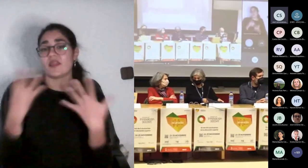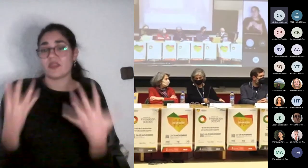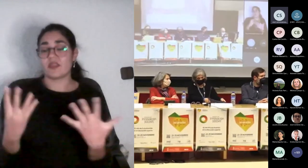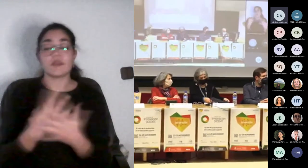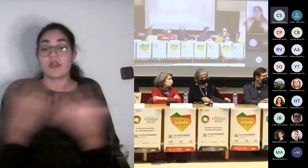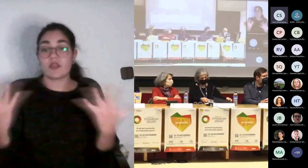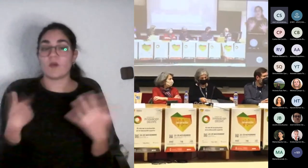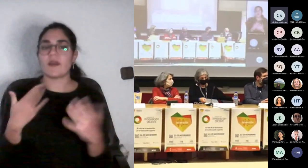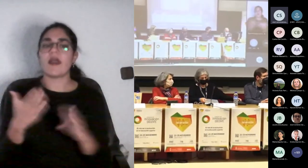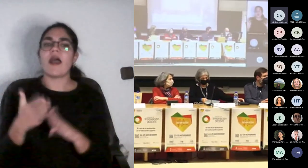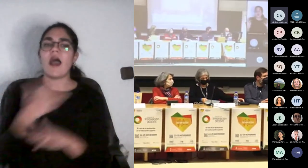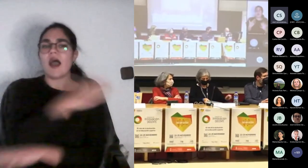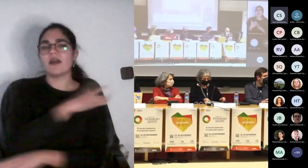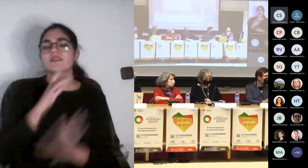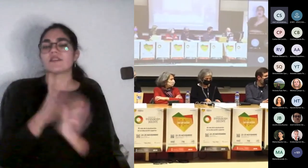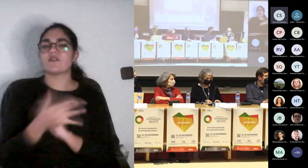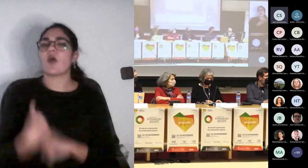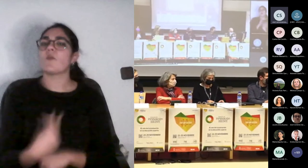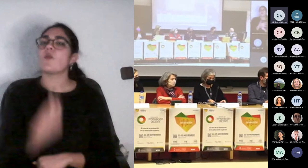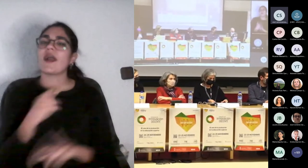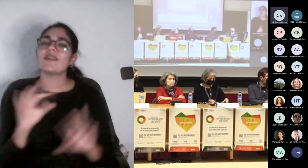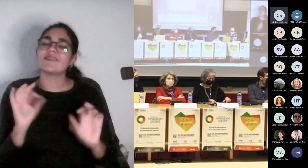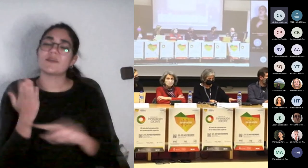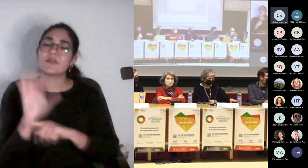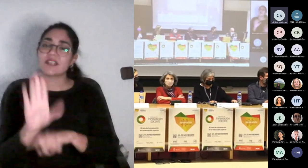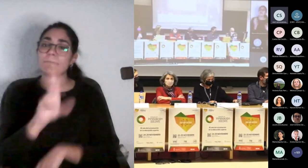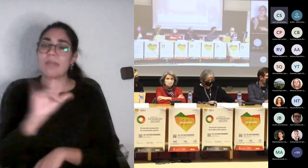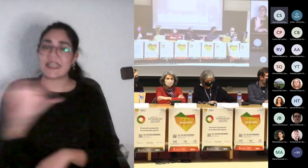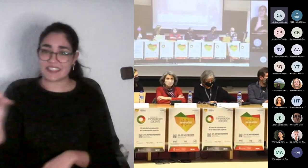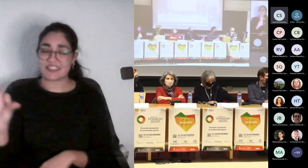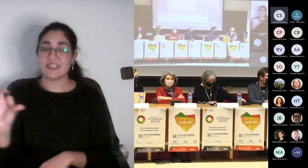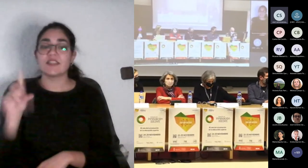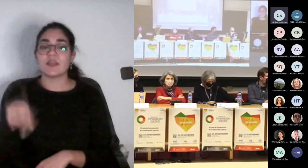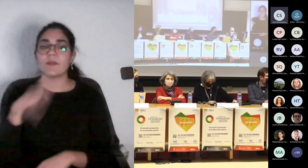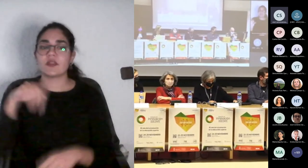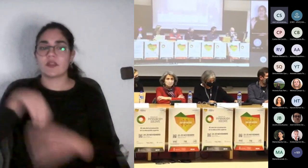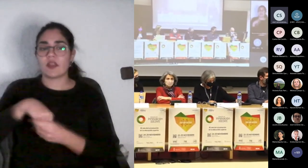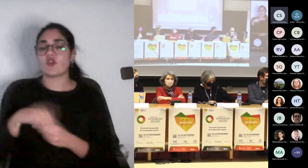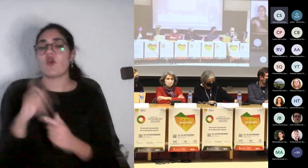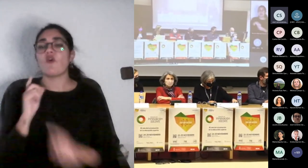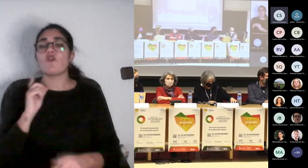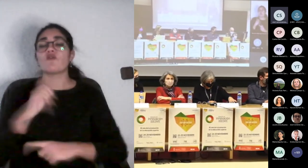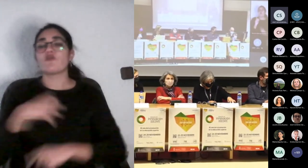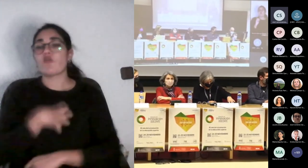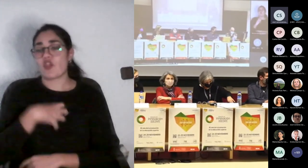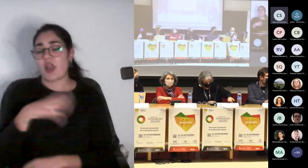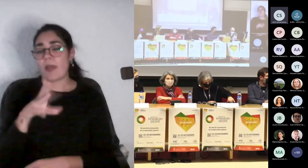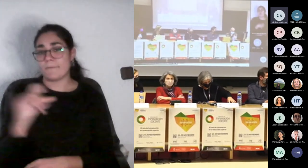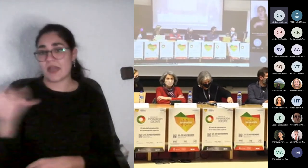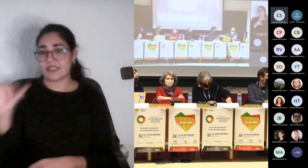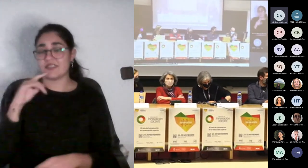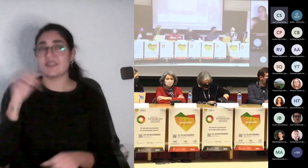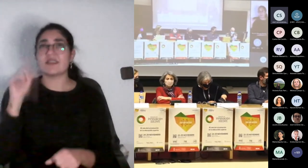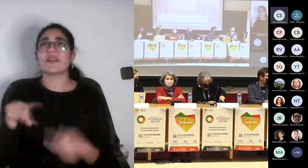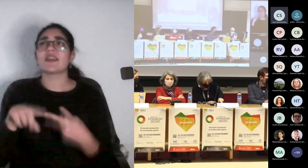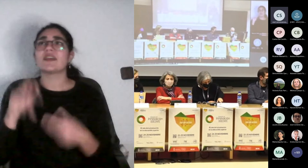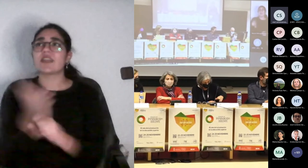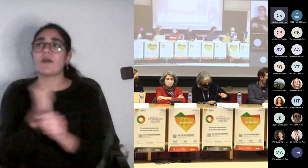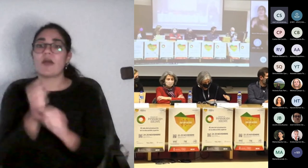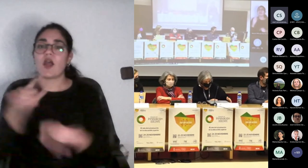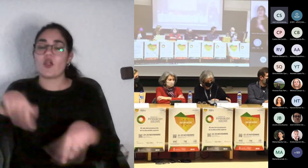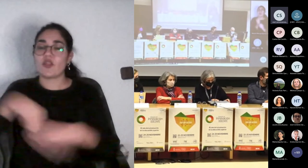representación del PAS desde el año 2015, funcionaria PAS de la Universidad de Juan Carlos, ha trabajado como técnica laboratorio